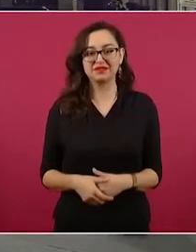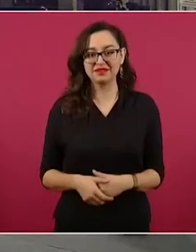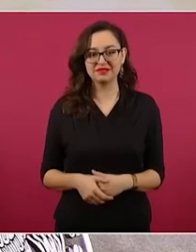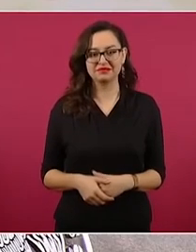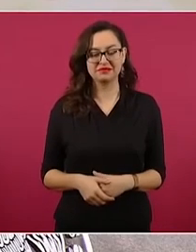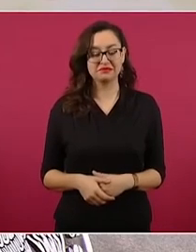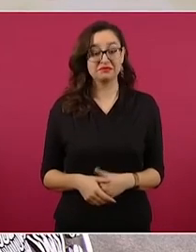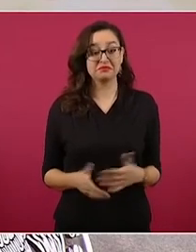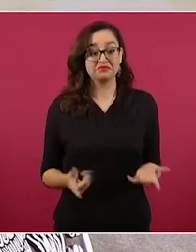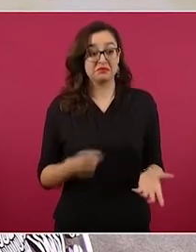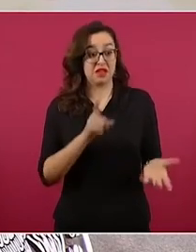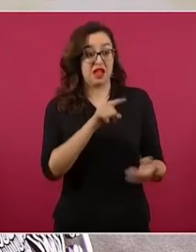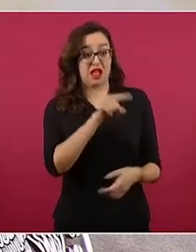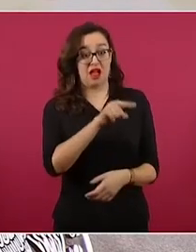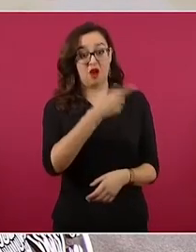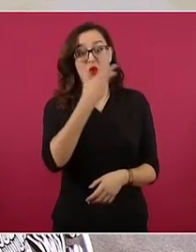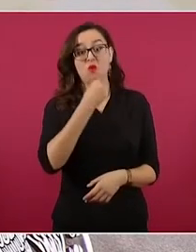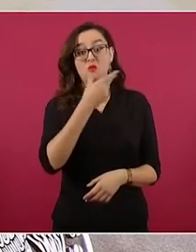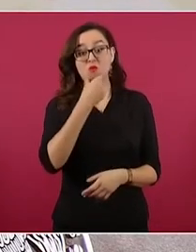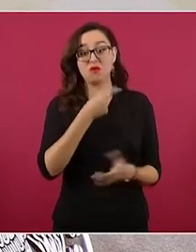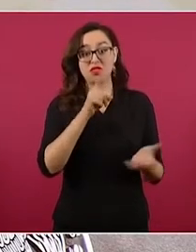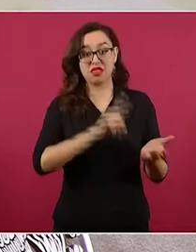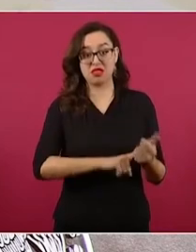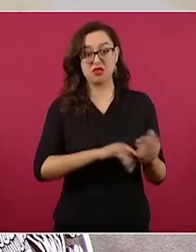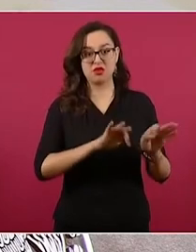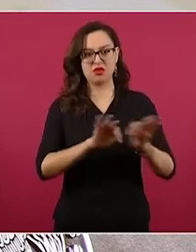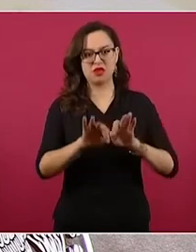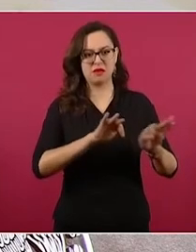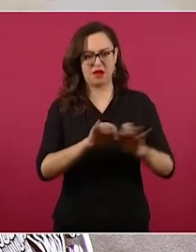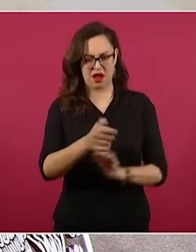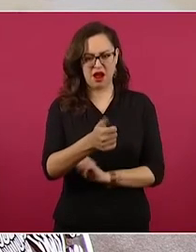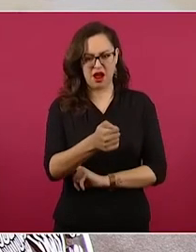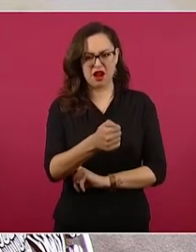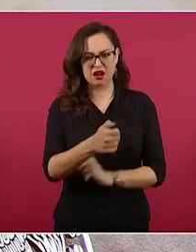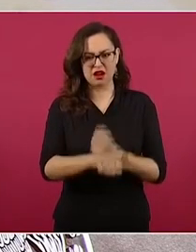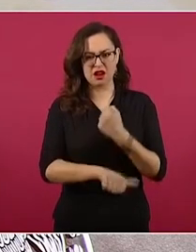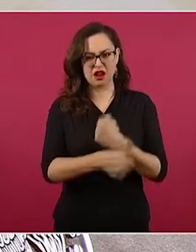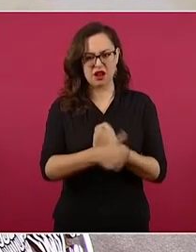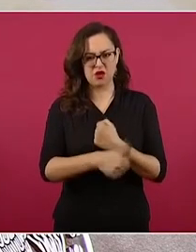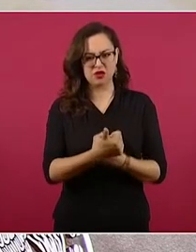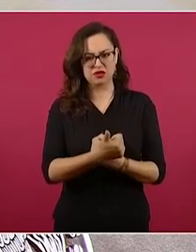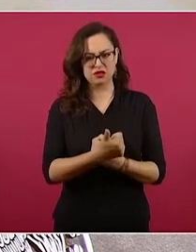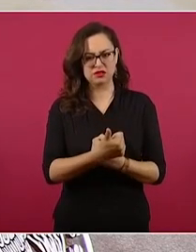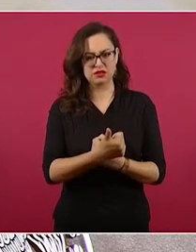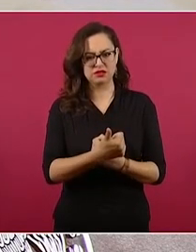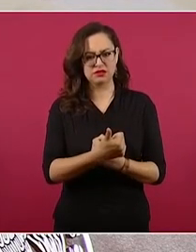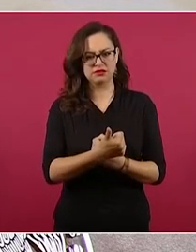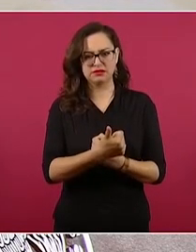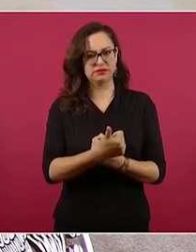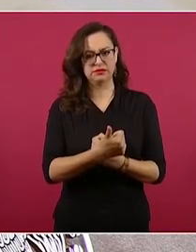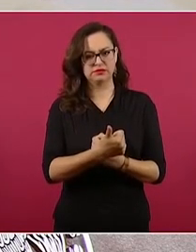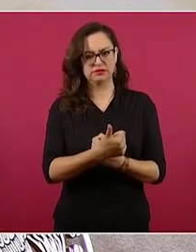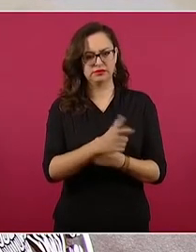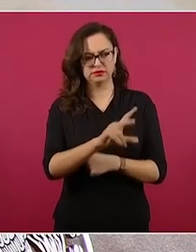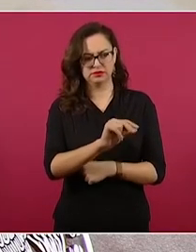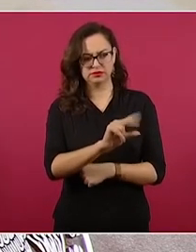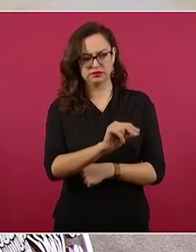11, ¿no? No es comentarista del 11 o no,